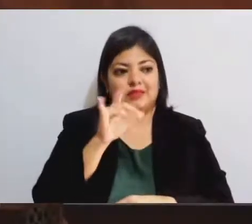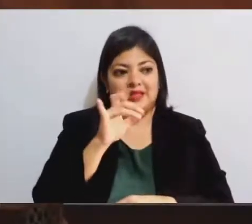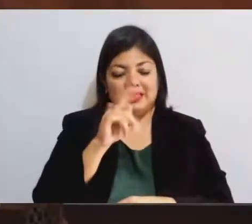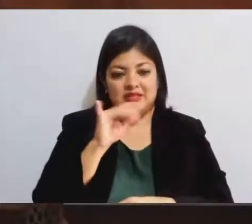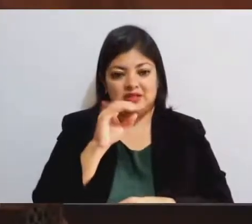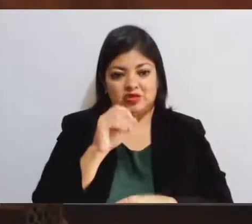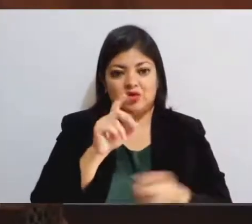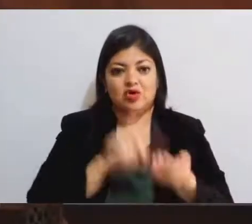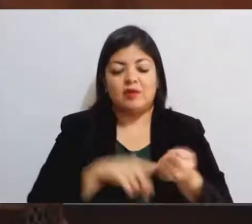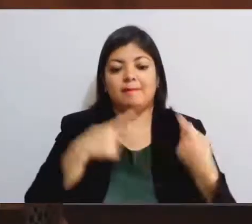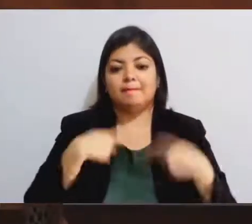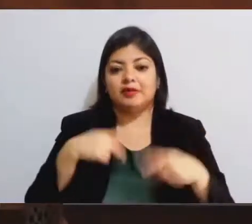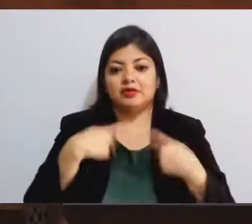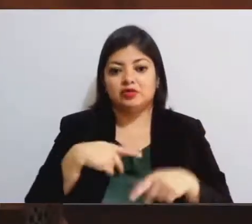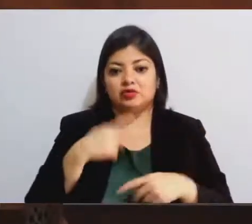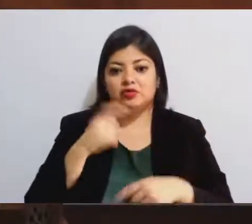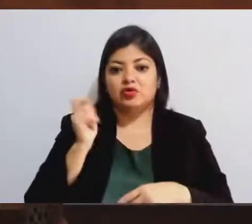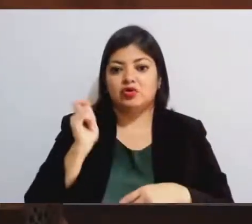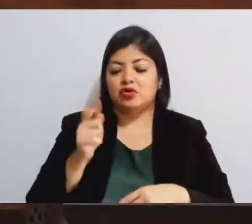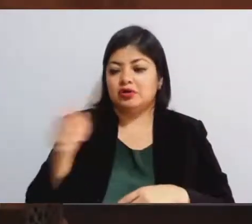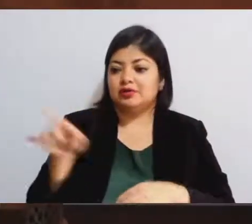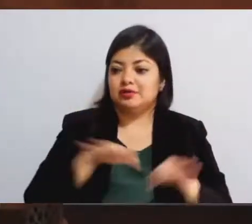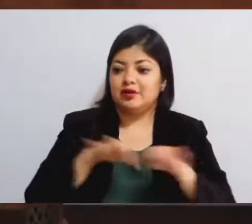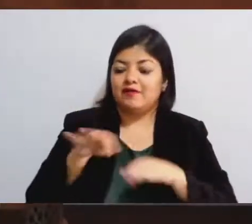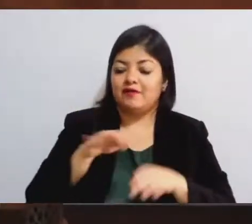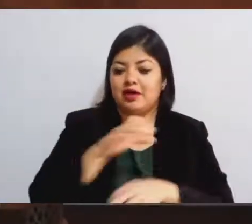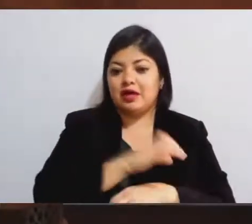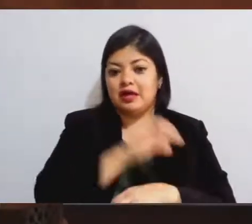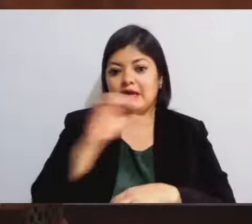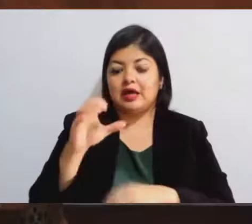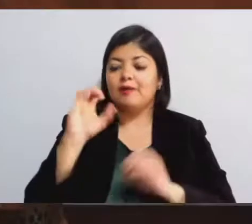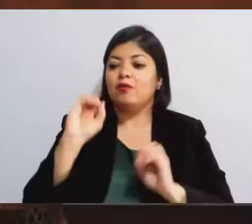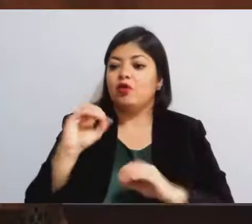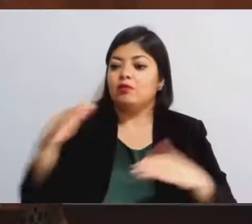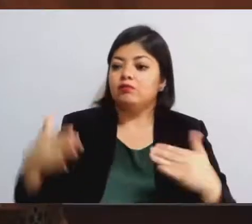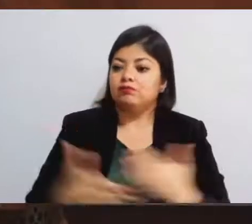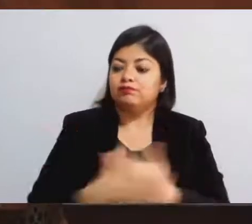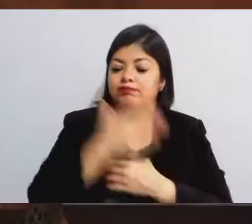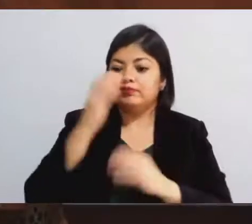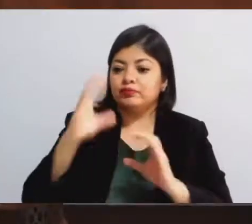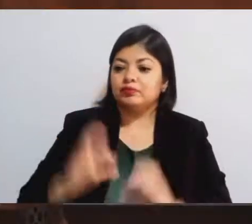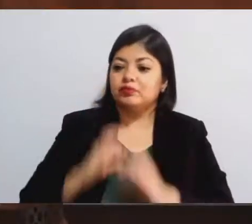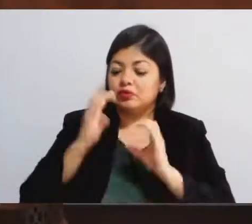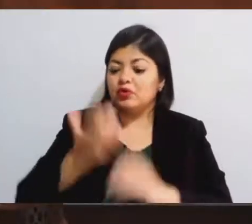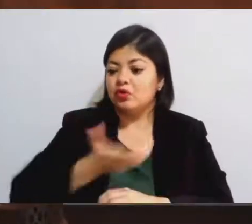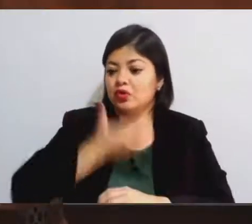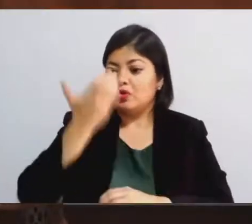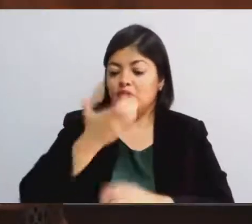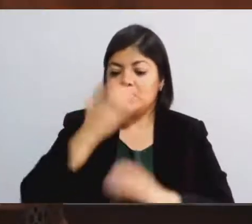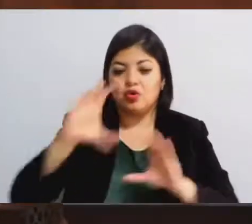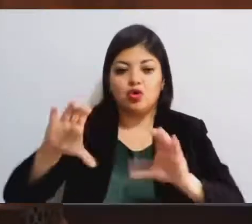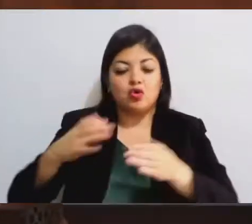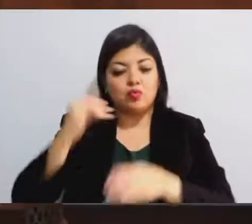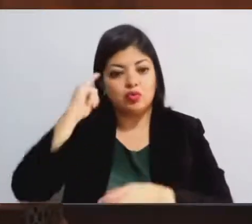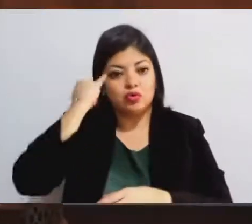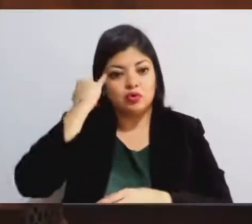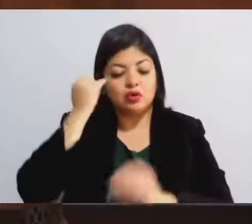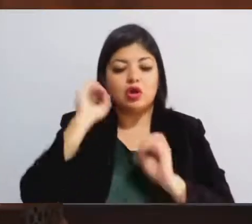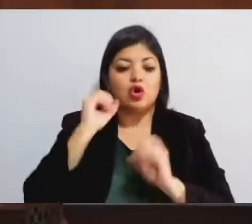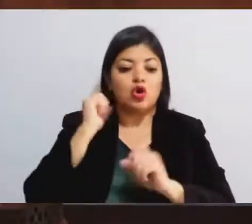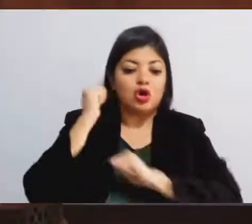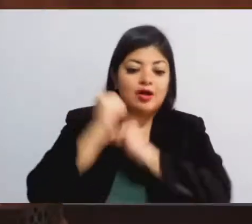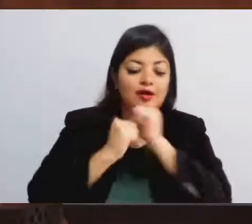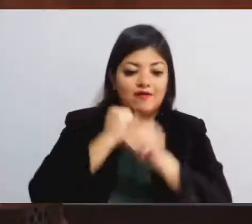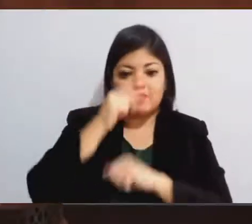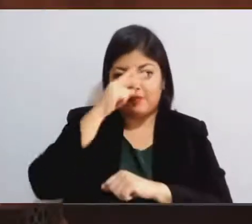campesinas o pertenecientes en pueblos originarios, comunidades indígenas o afromexicanas en los